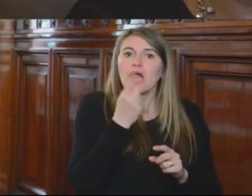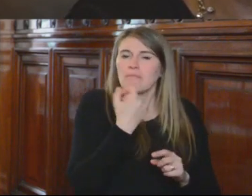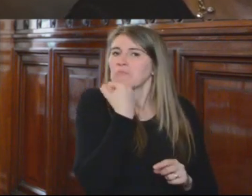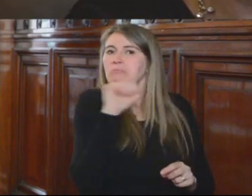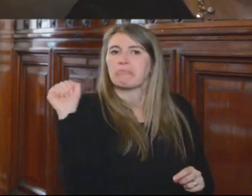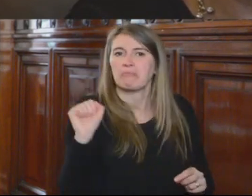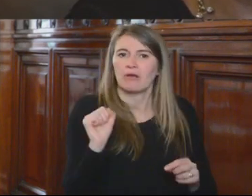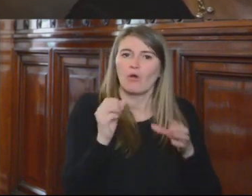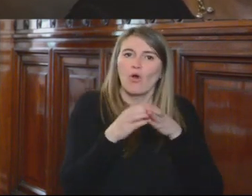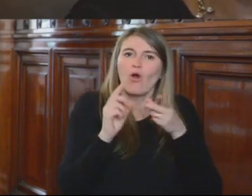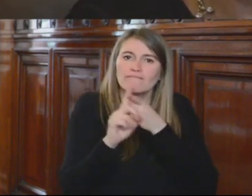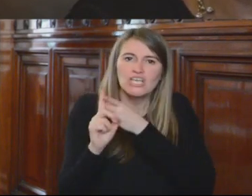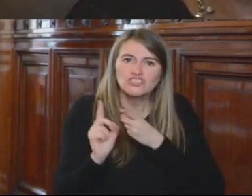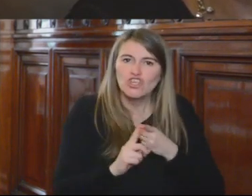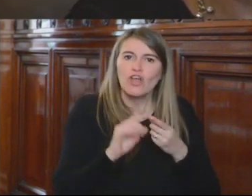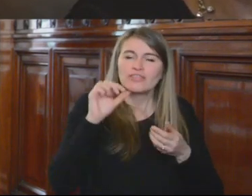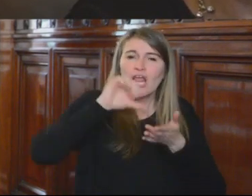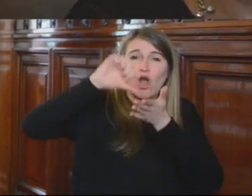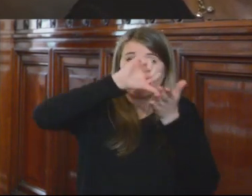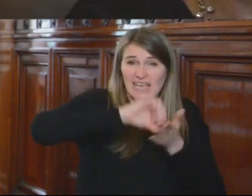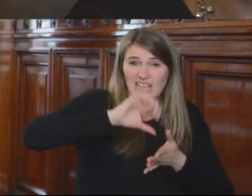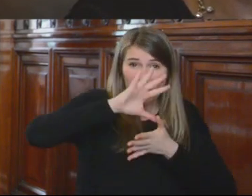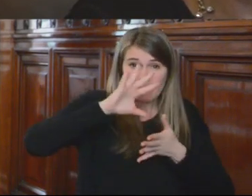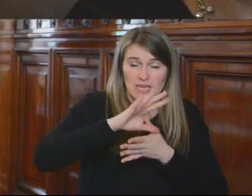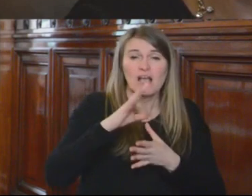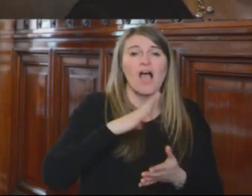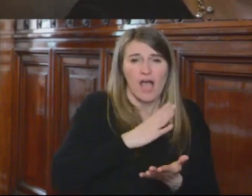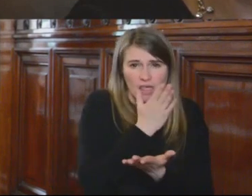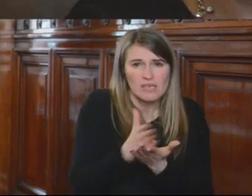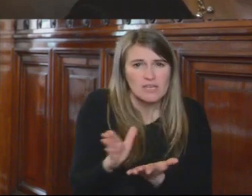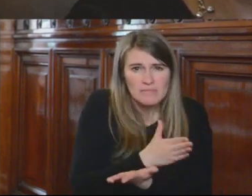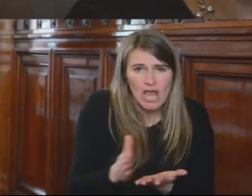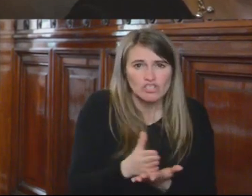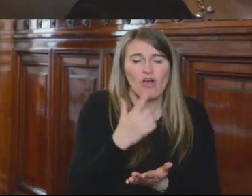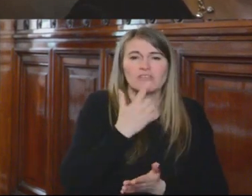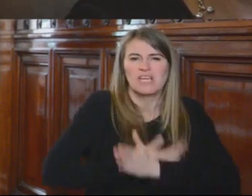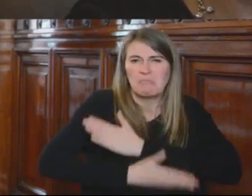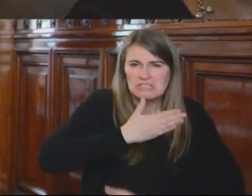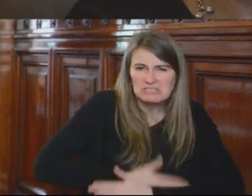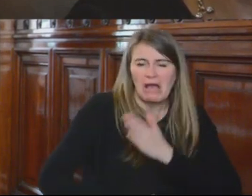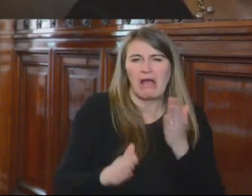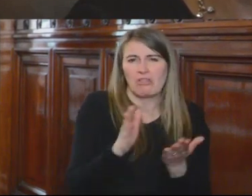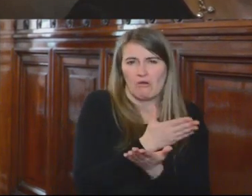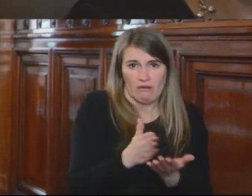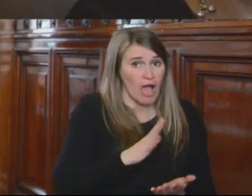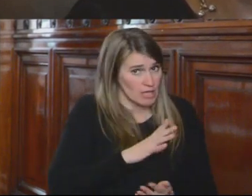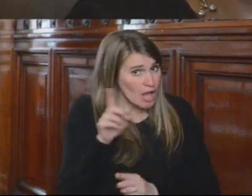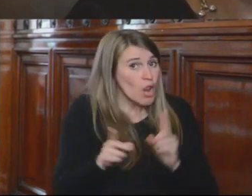para la eliminación de todas las formas de discriminación contra a personas con discapacidad, puesto que existen casos